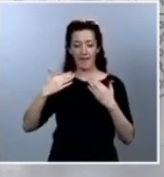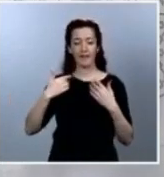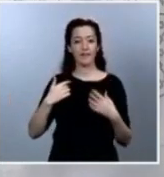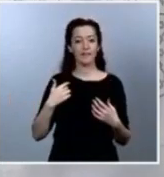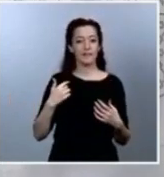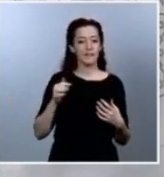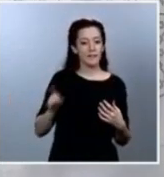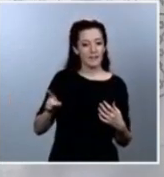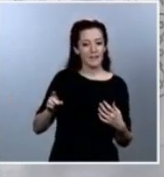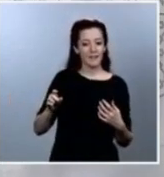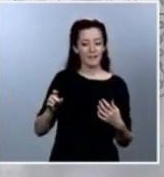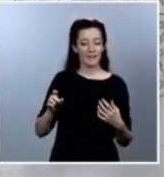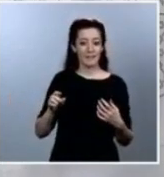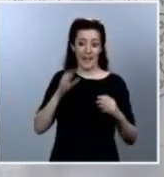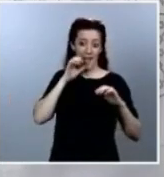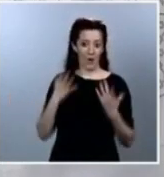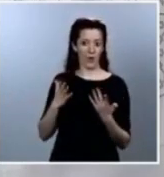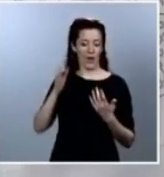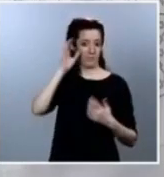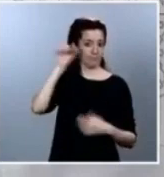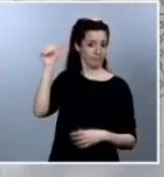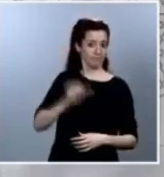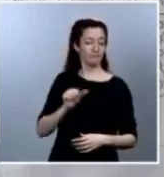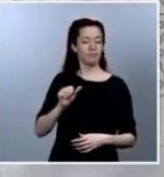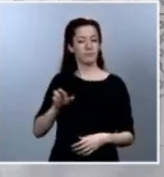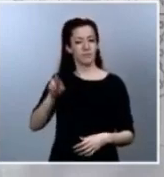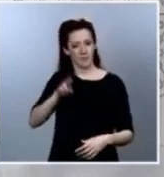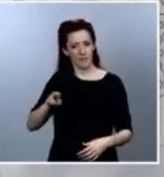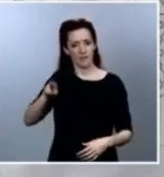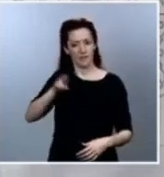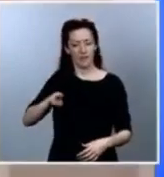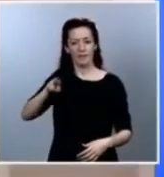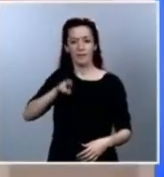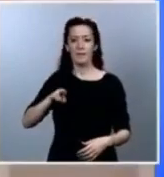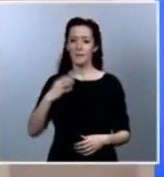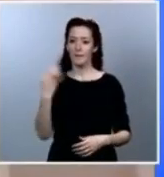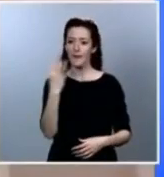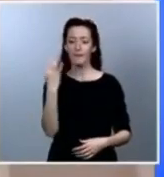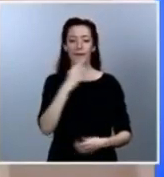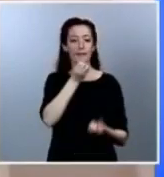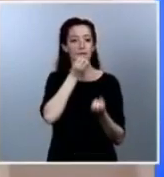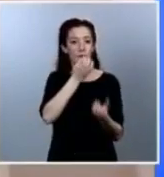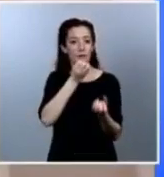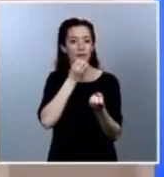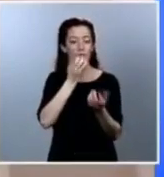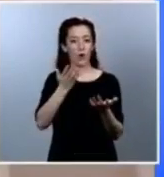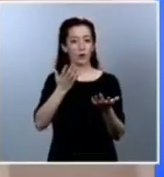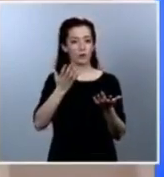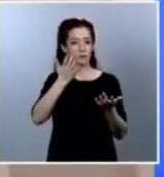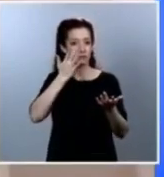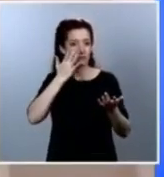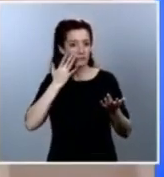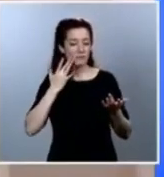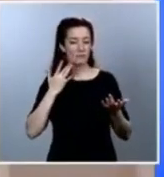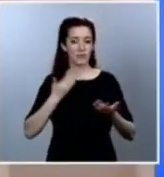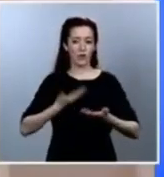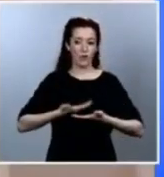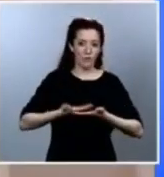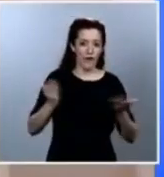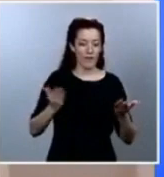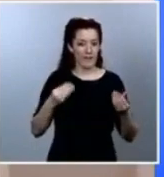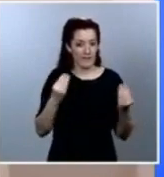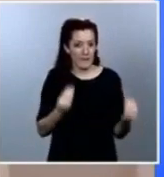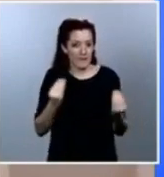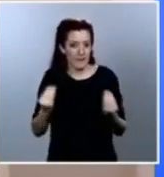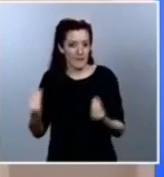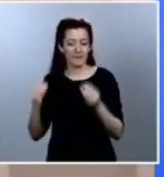comparecencia en que es importante tener una información lo más pidedigna posible sobre los contagiados y los asintomáticos, teniendo en cuenta la fase